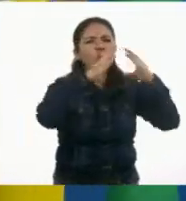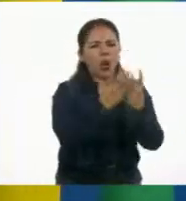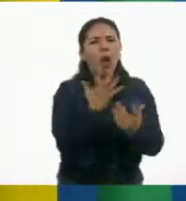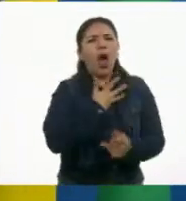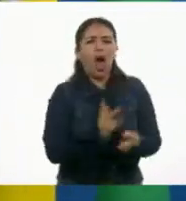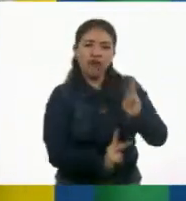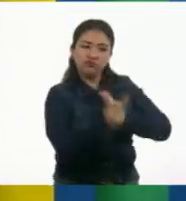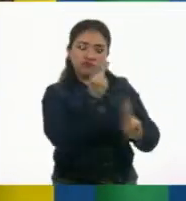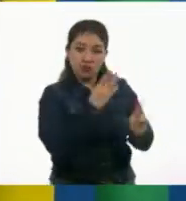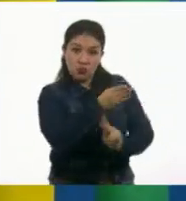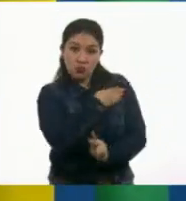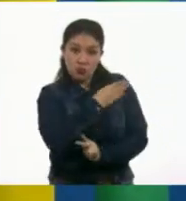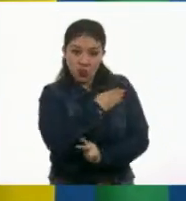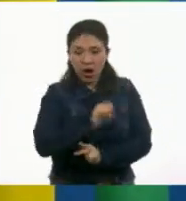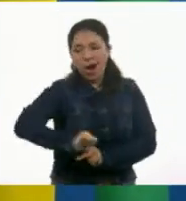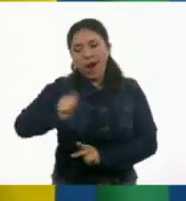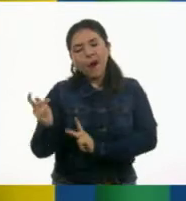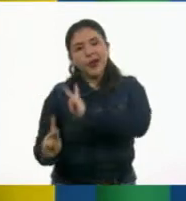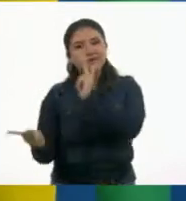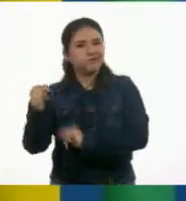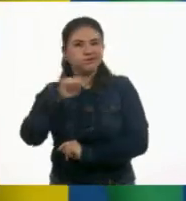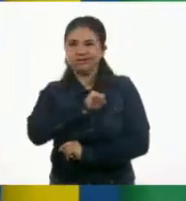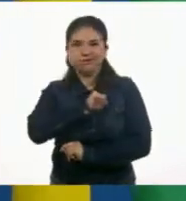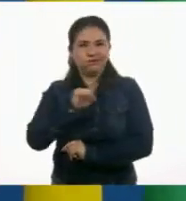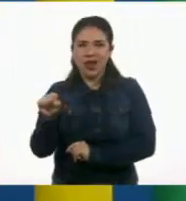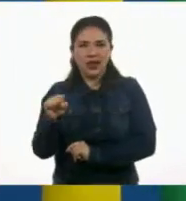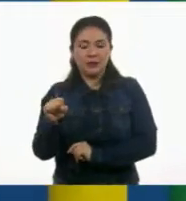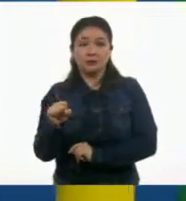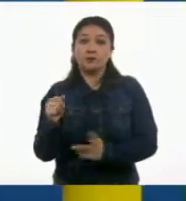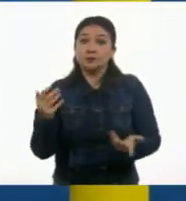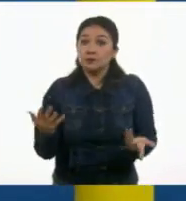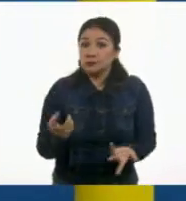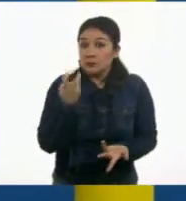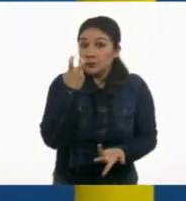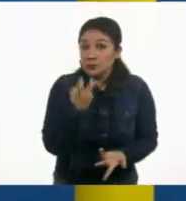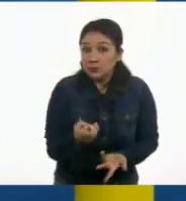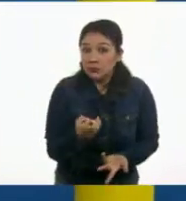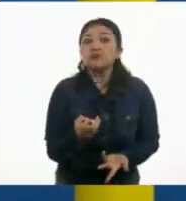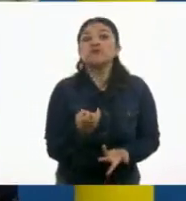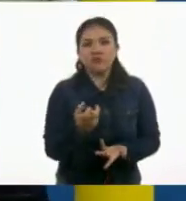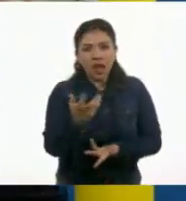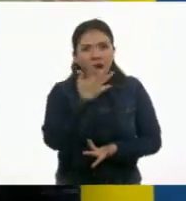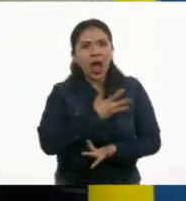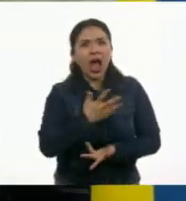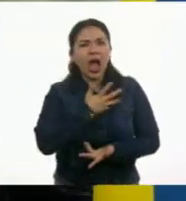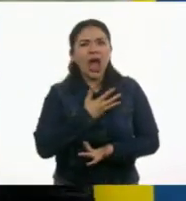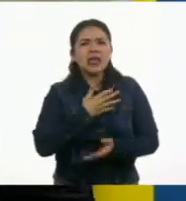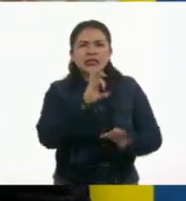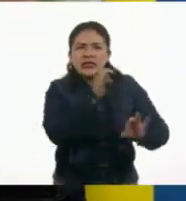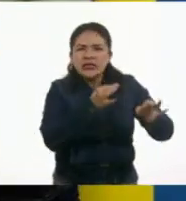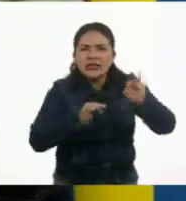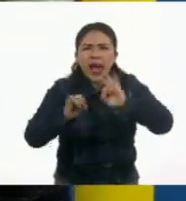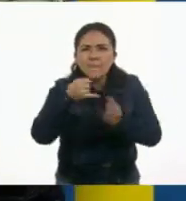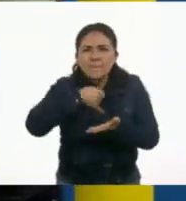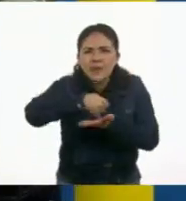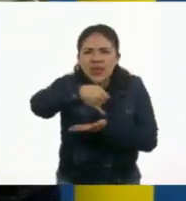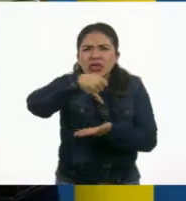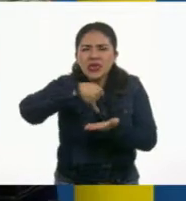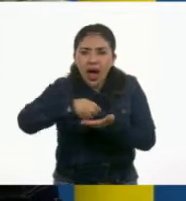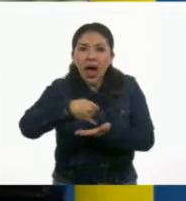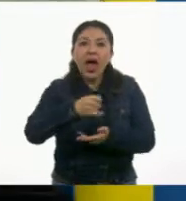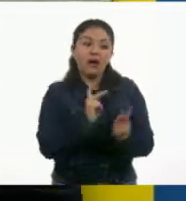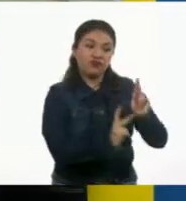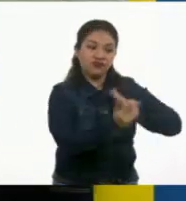hierbas buenas y hierbas malas. Consecuentemente, había semillas de hierbas